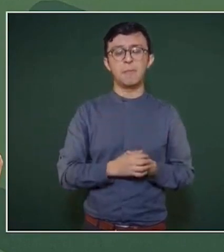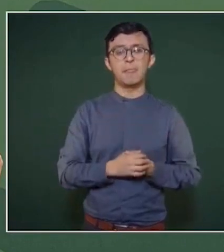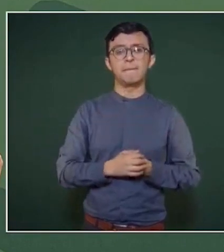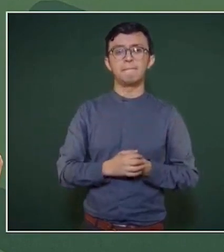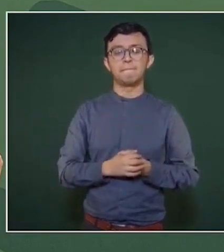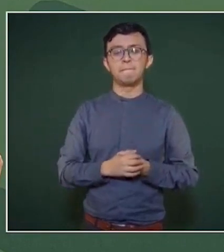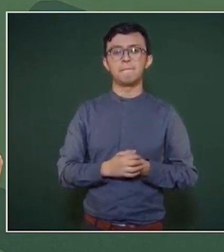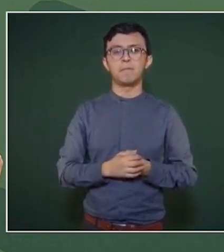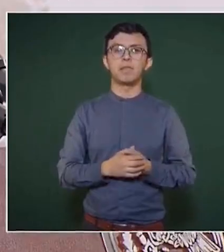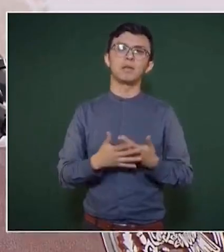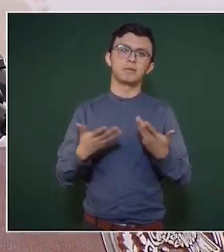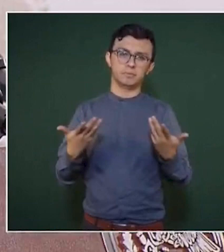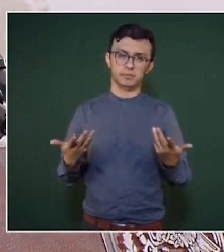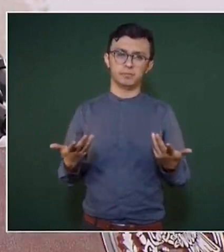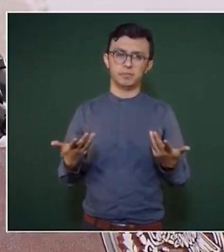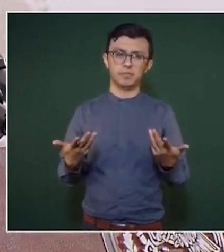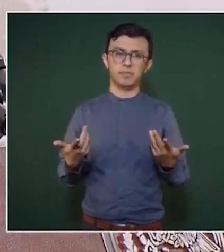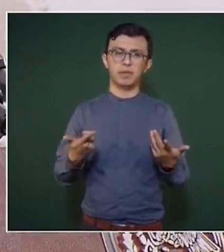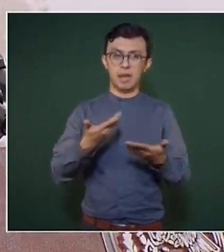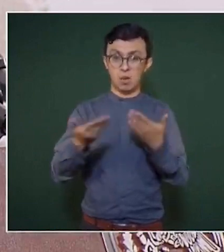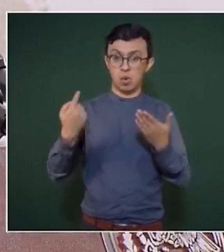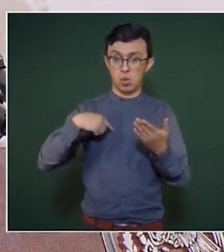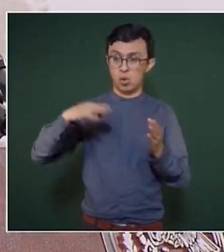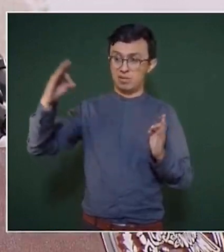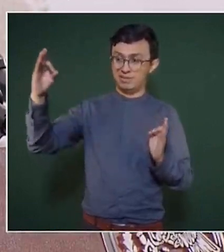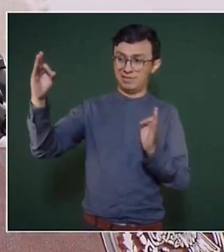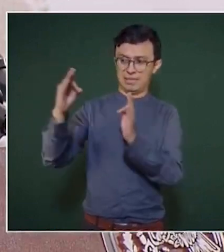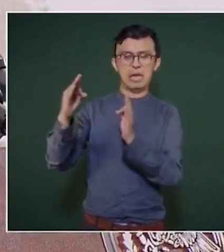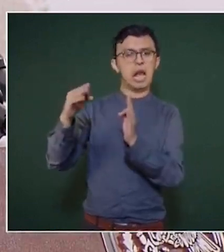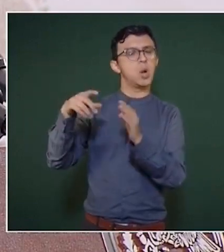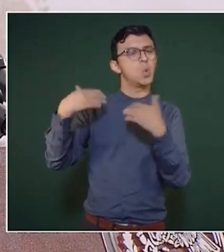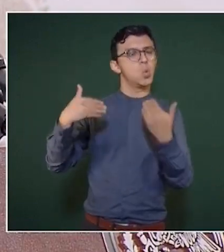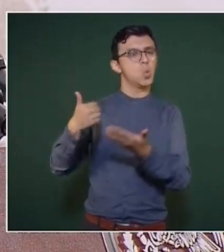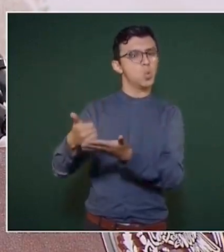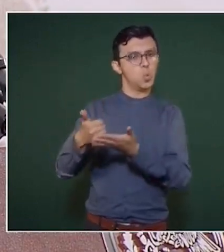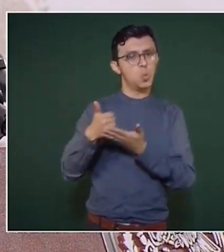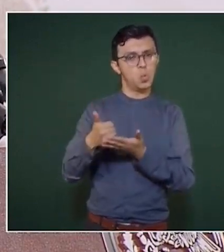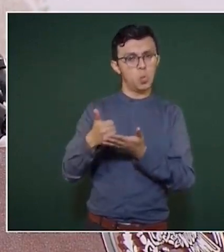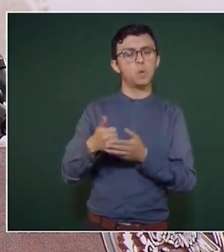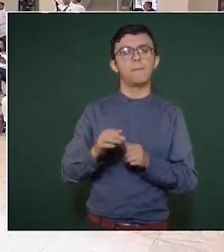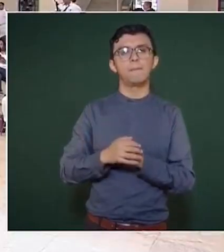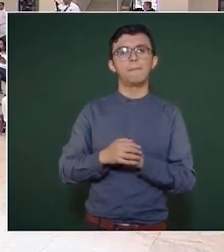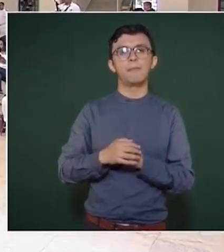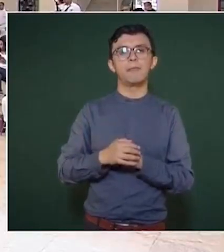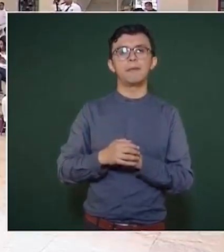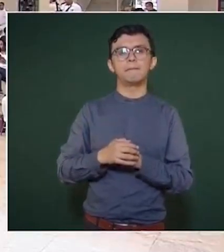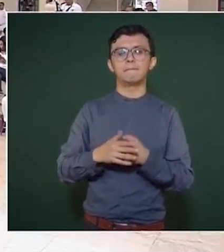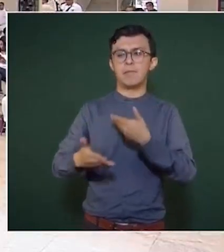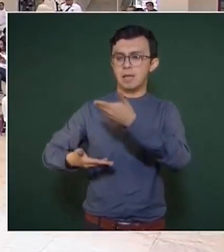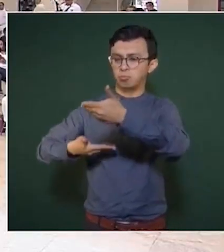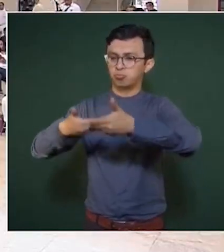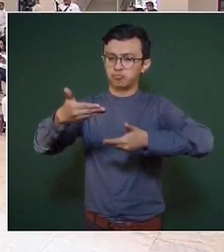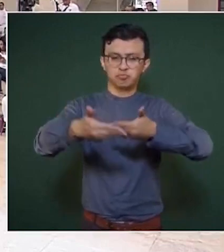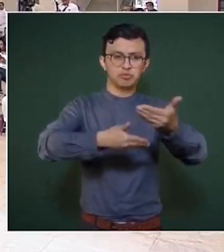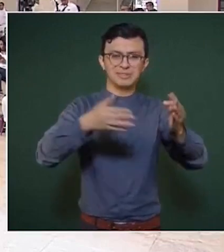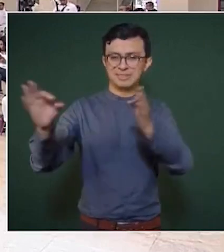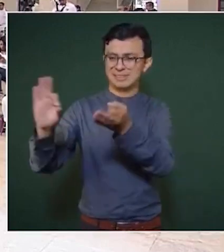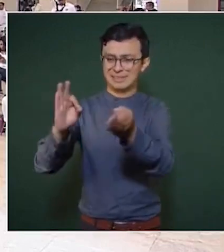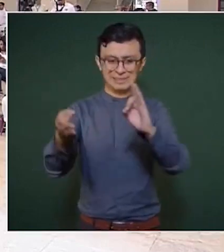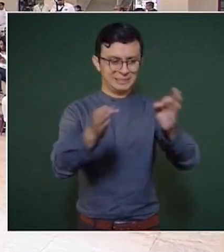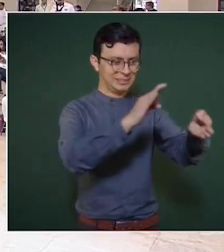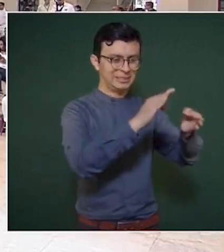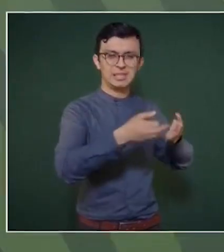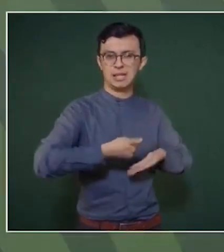Entonces, la cercanía ayuda mucho, la cercanía al mercado. Por eso